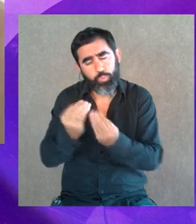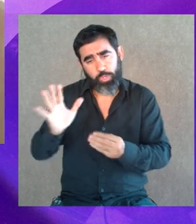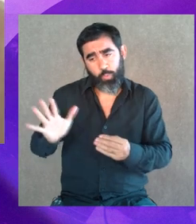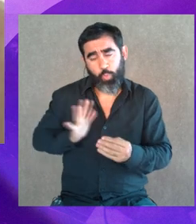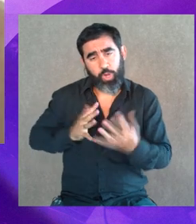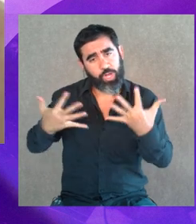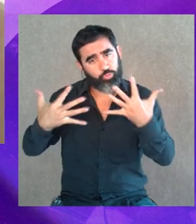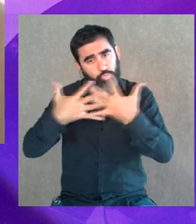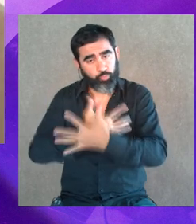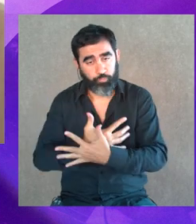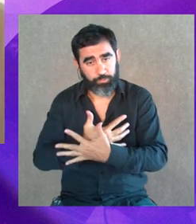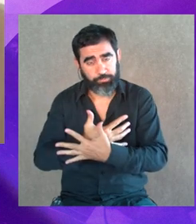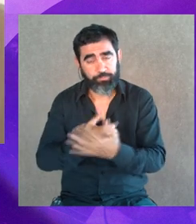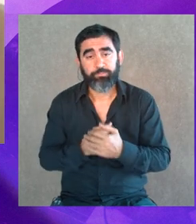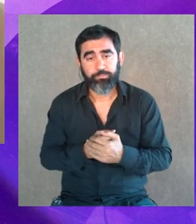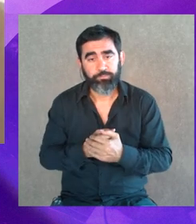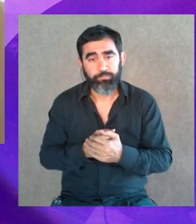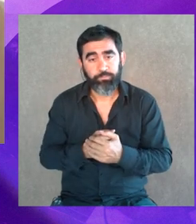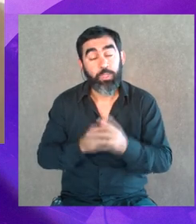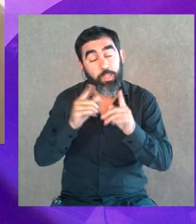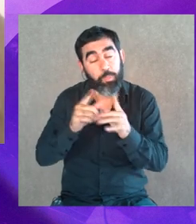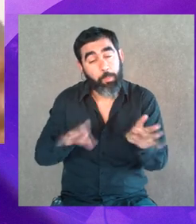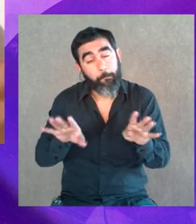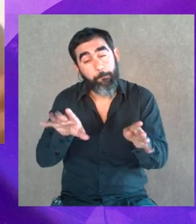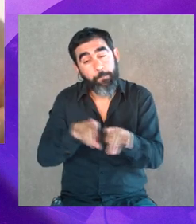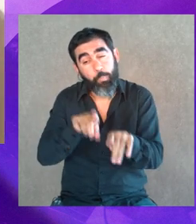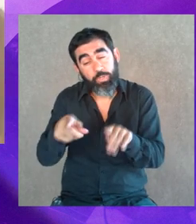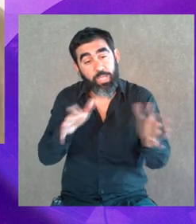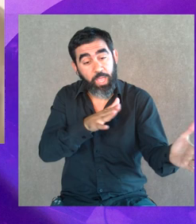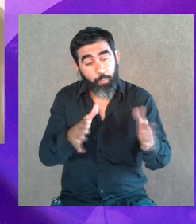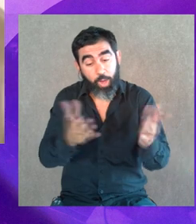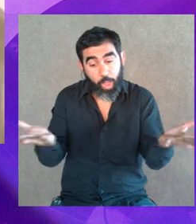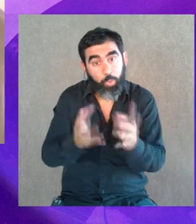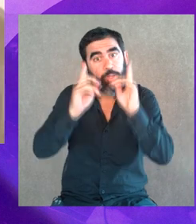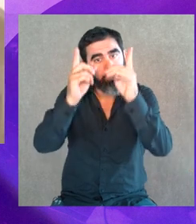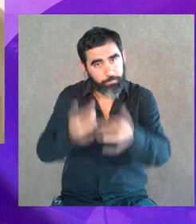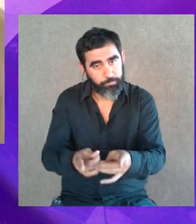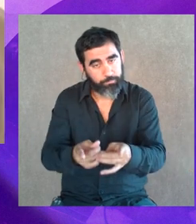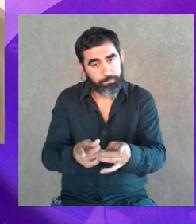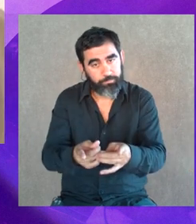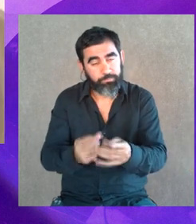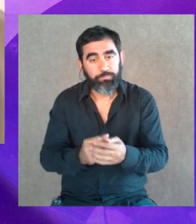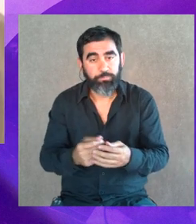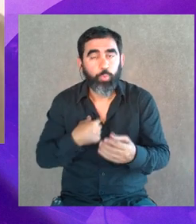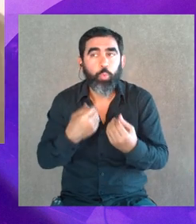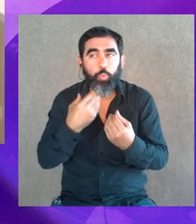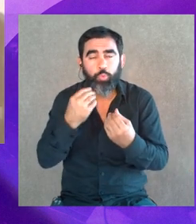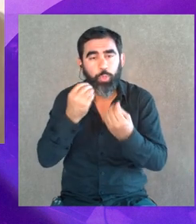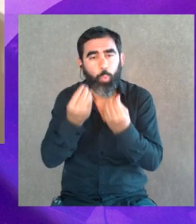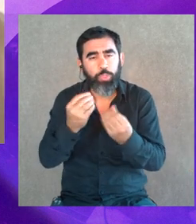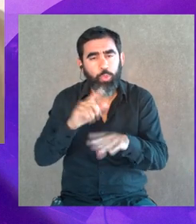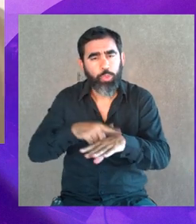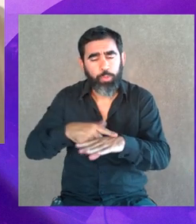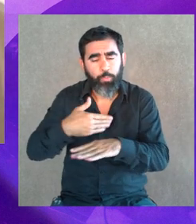le pasa a un montón de mujeres, que sucedía en esa época, que sigue sucediendo ahora, que no sé por